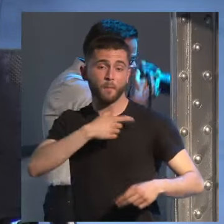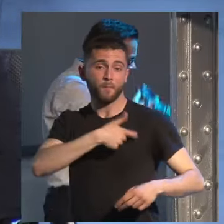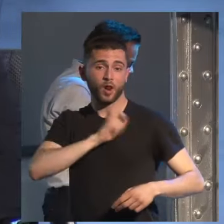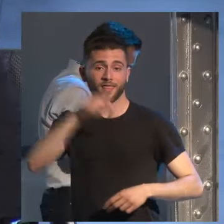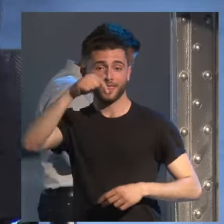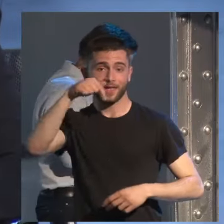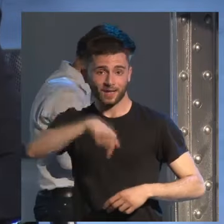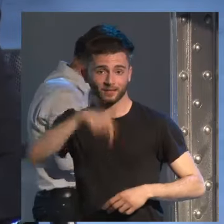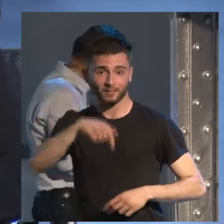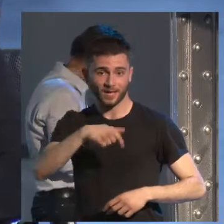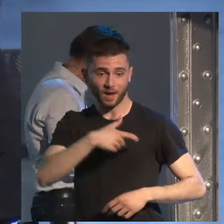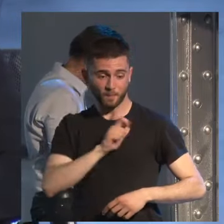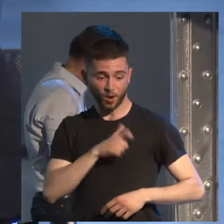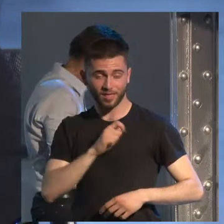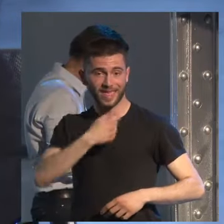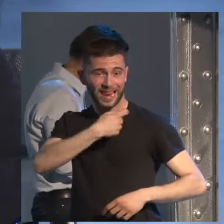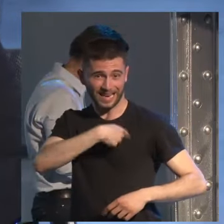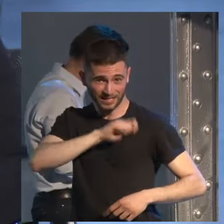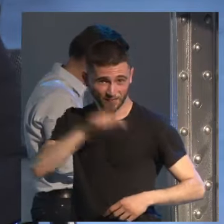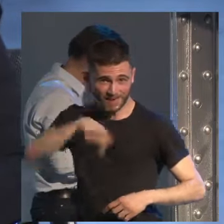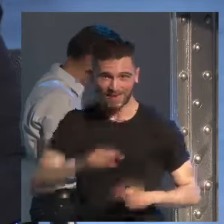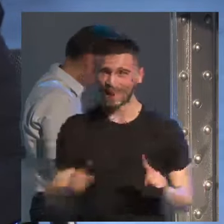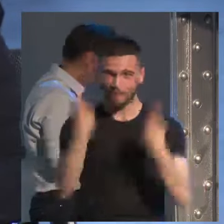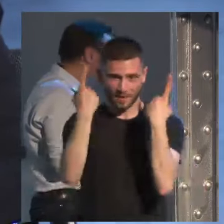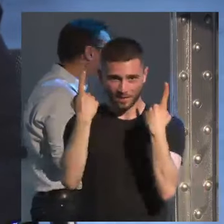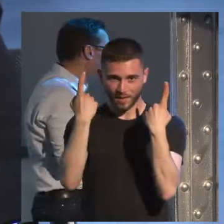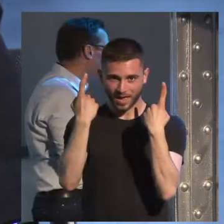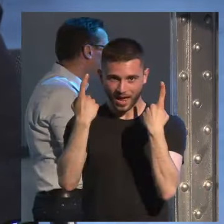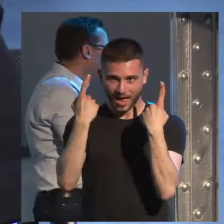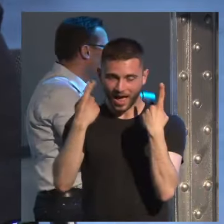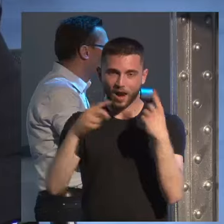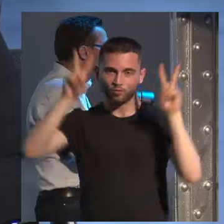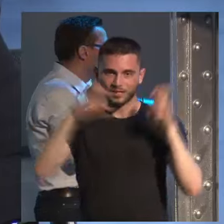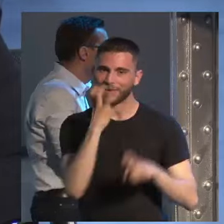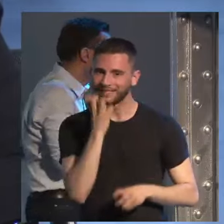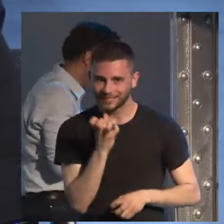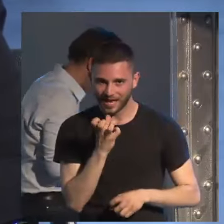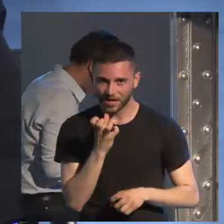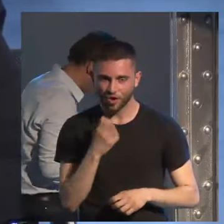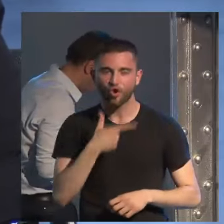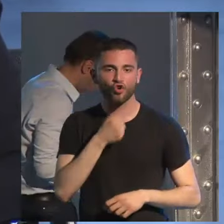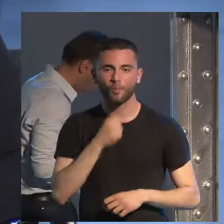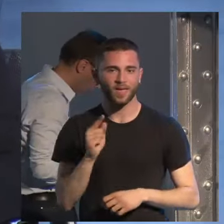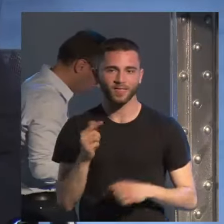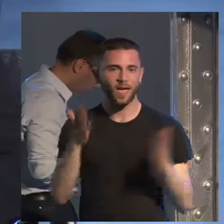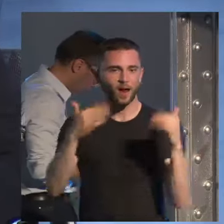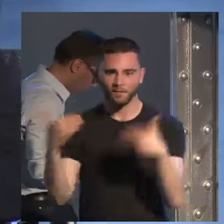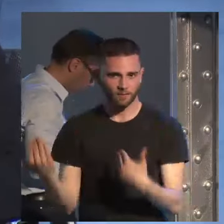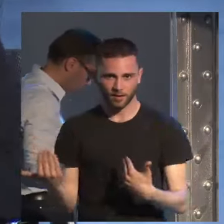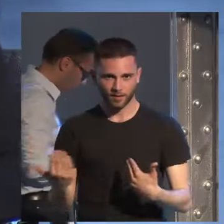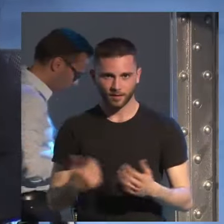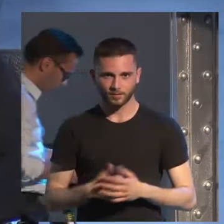España. Y tenían mucho interés en que se viera que era algo serio, que no había comedia en todo aquello.